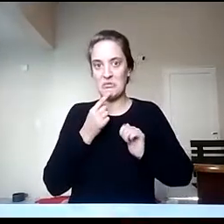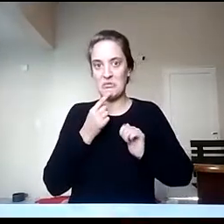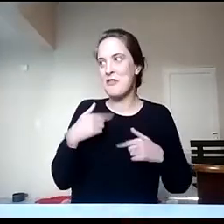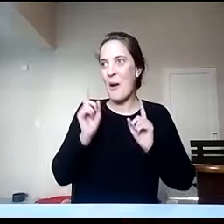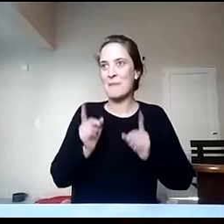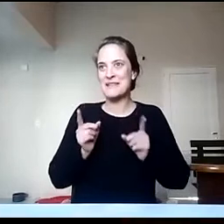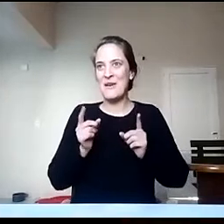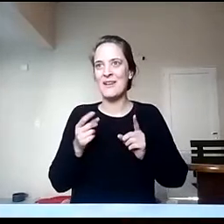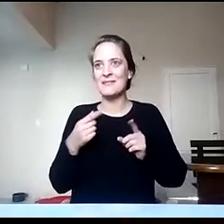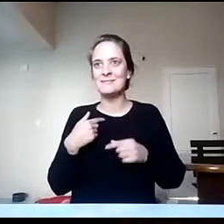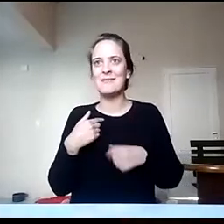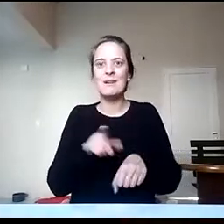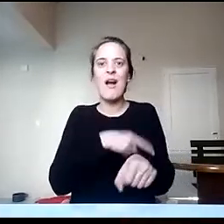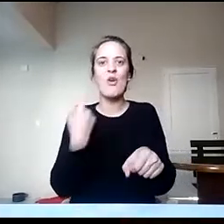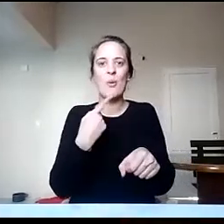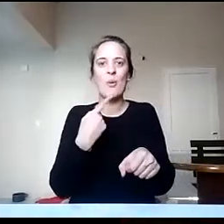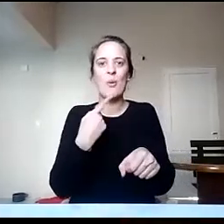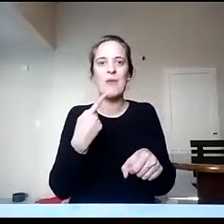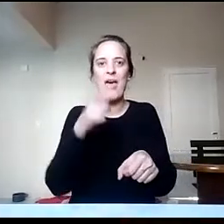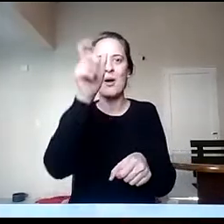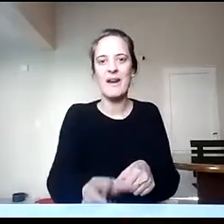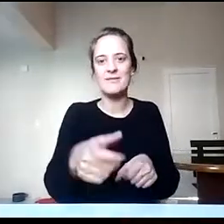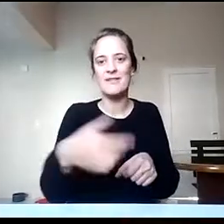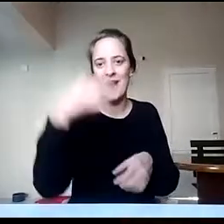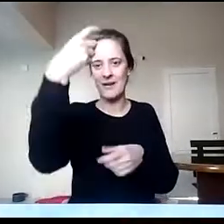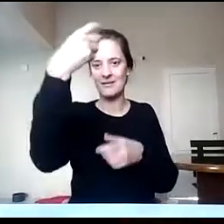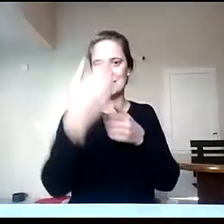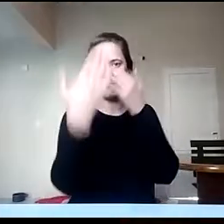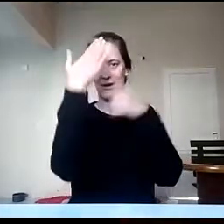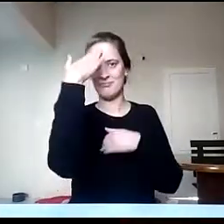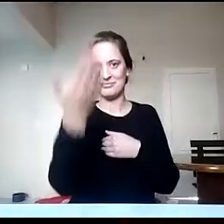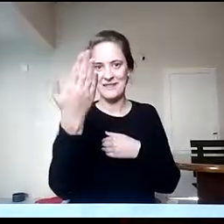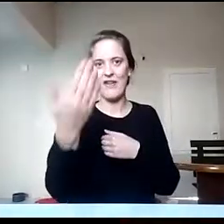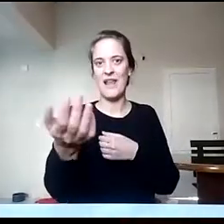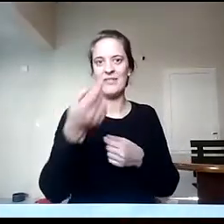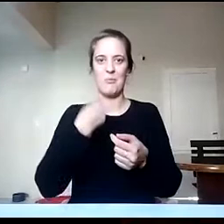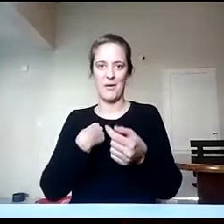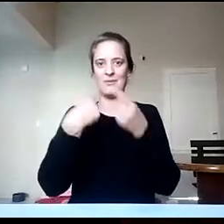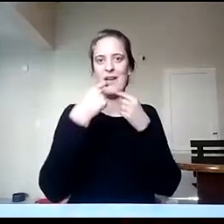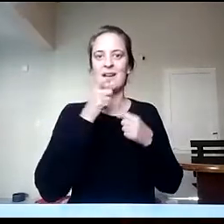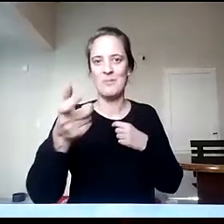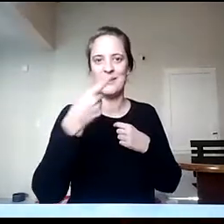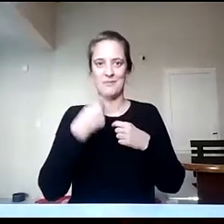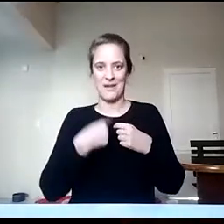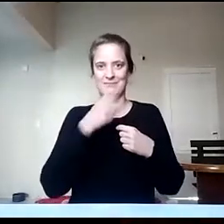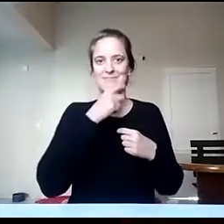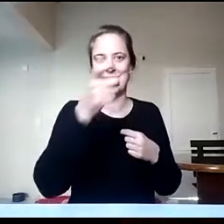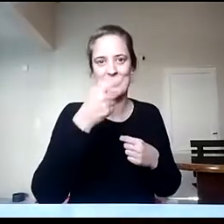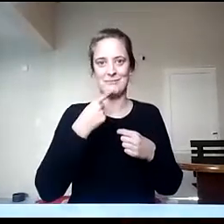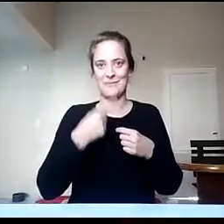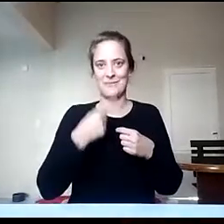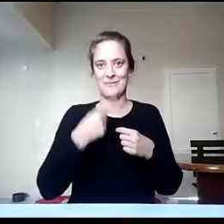acostumbrados a esto de interactuar y a hablar de esta forma, bueno, es como un monólogo. lo tildamos como